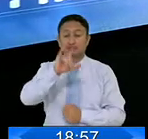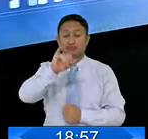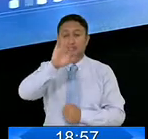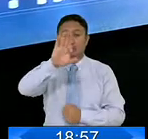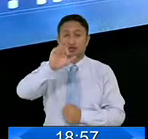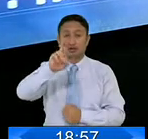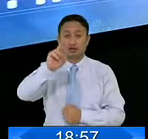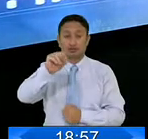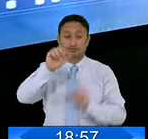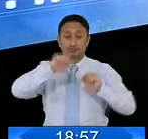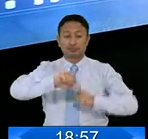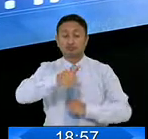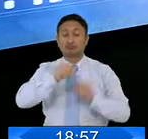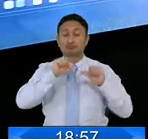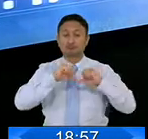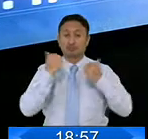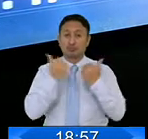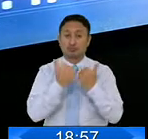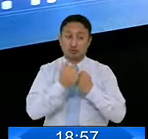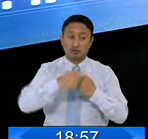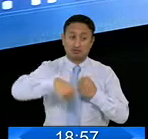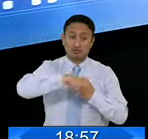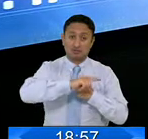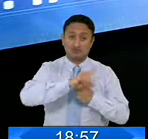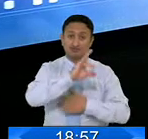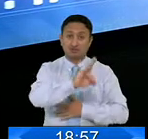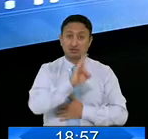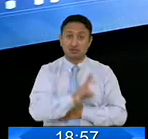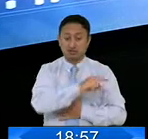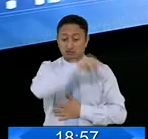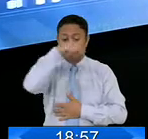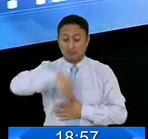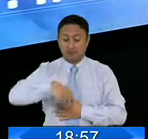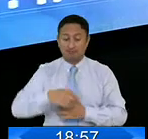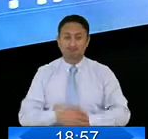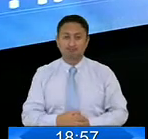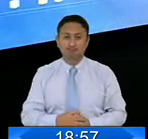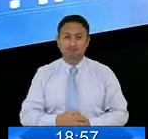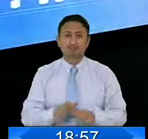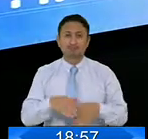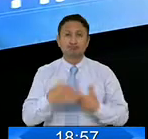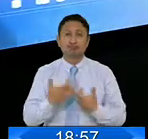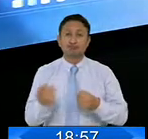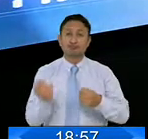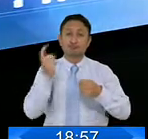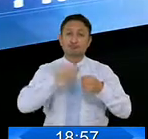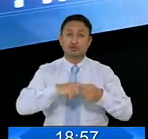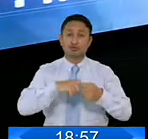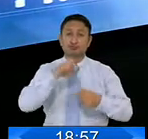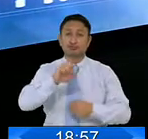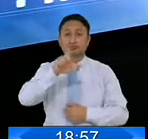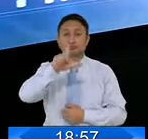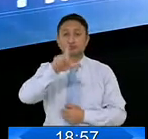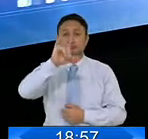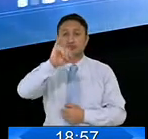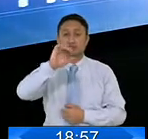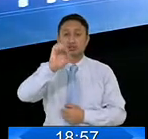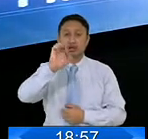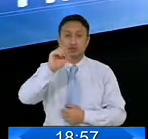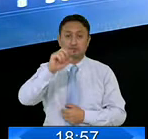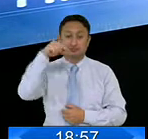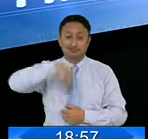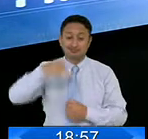y siete legisladores de la bancada de Acción Democrática Independiente, a la cual pertenece Eliseo Azuero,